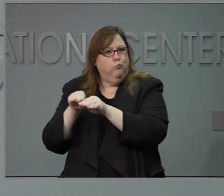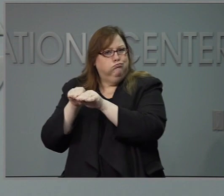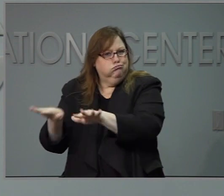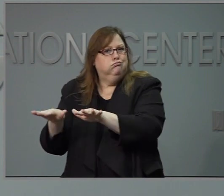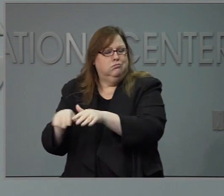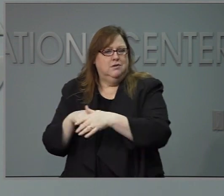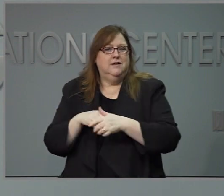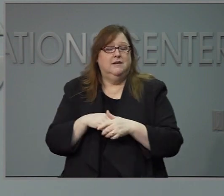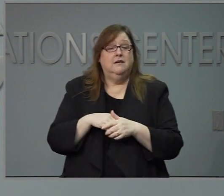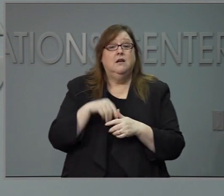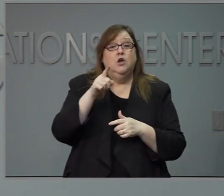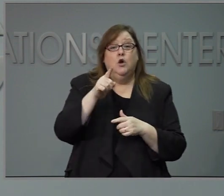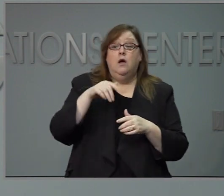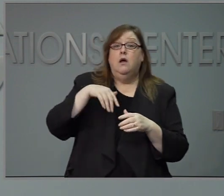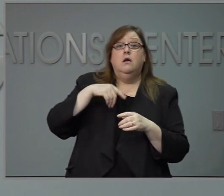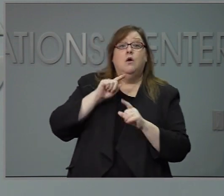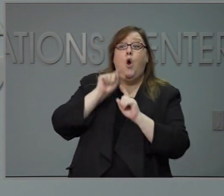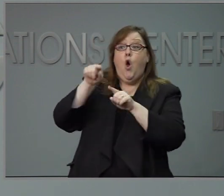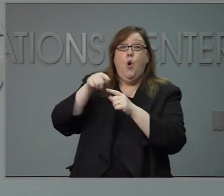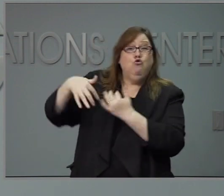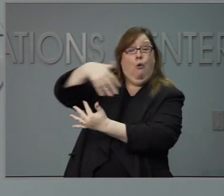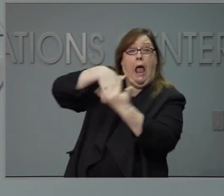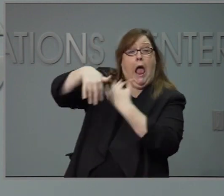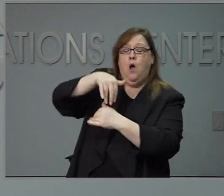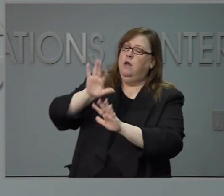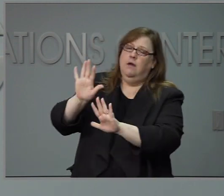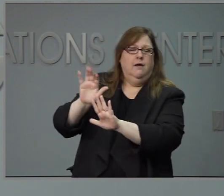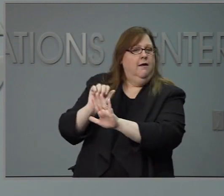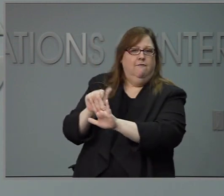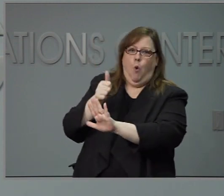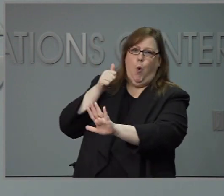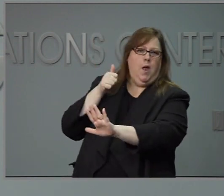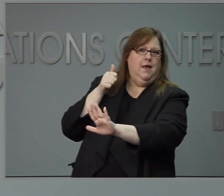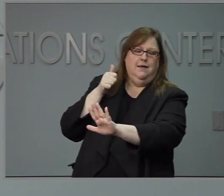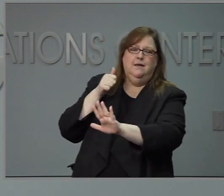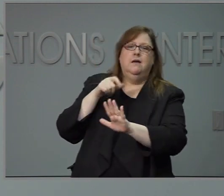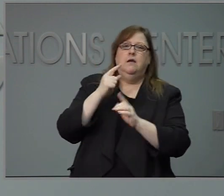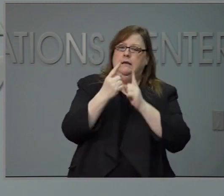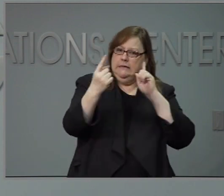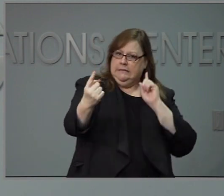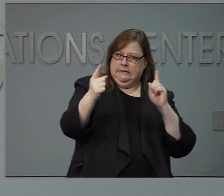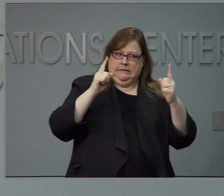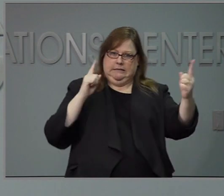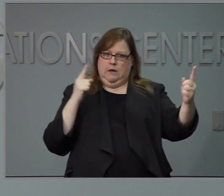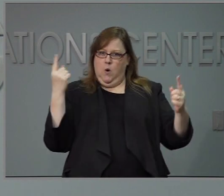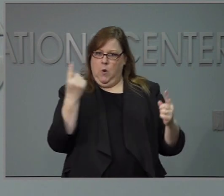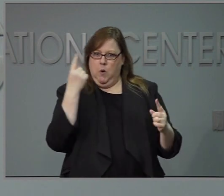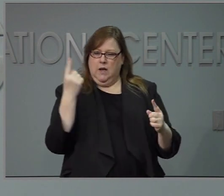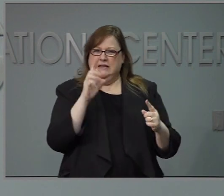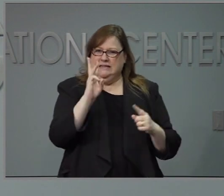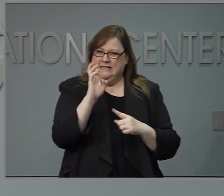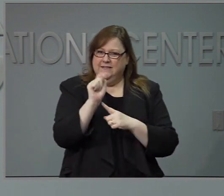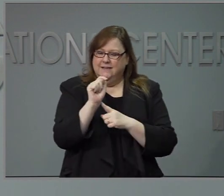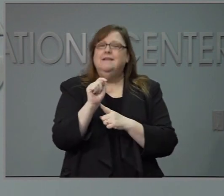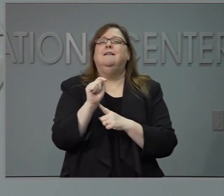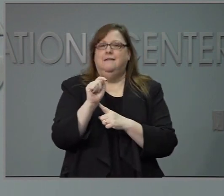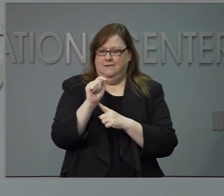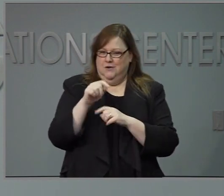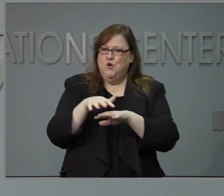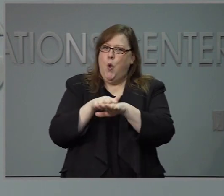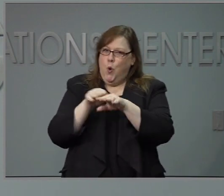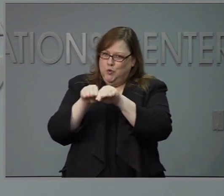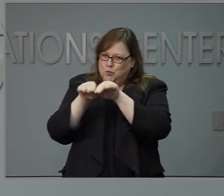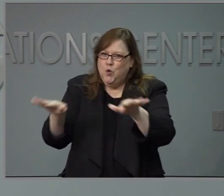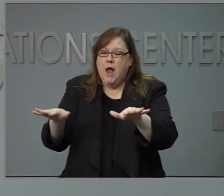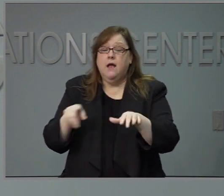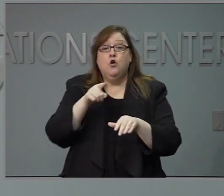mantenerse alejado de reuniones reduce la propagación, lavarse de las manos frecuentemente por lo menos durante veinte segundos con agua y jabón